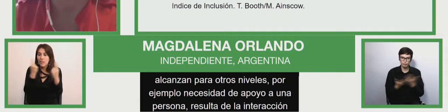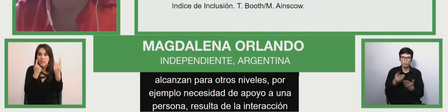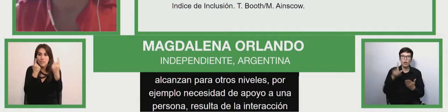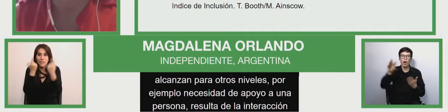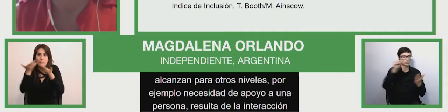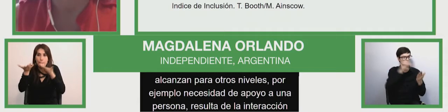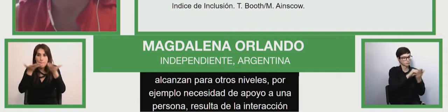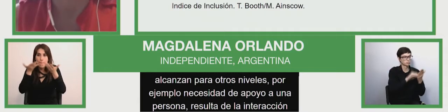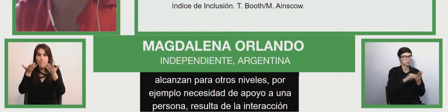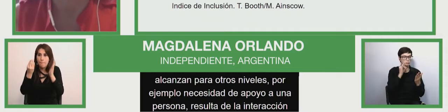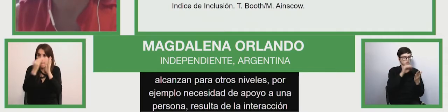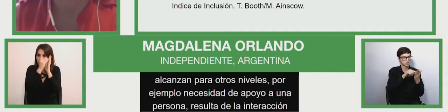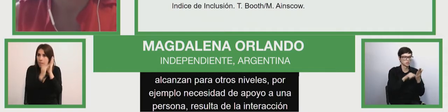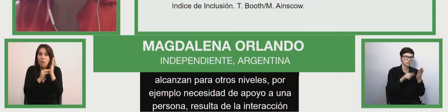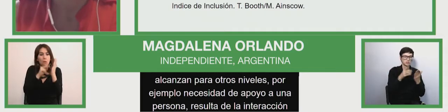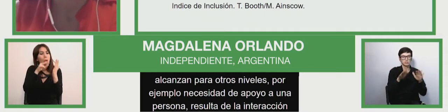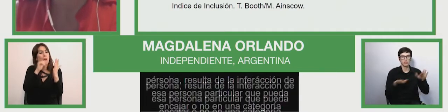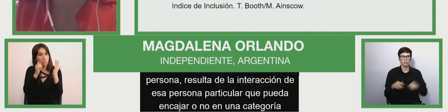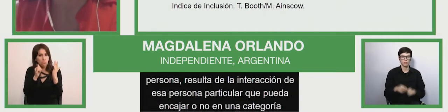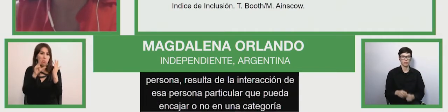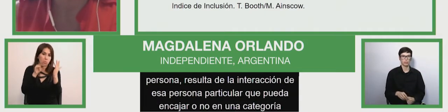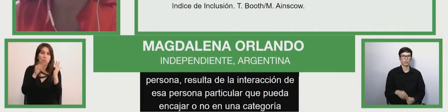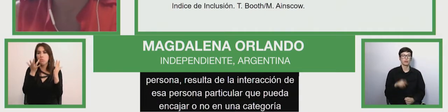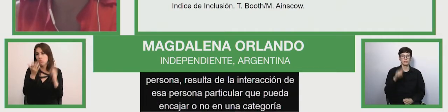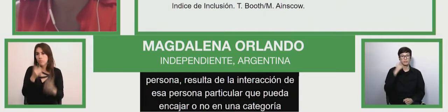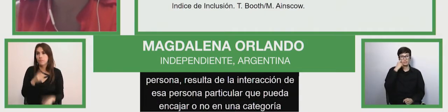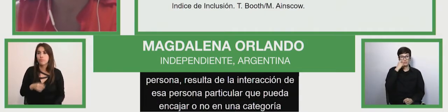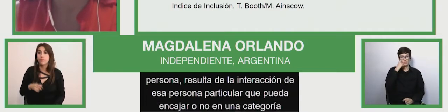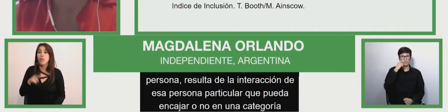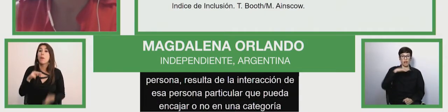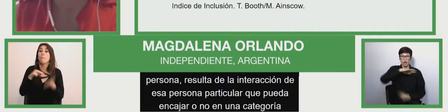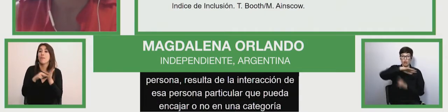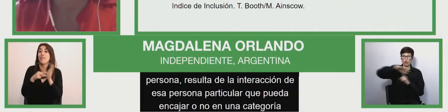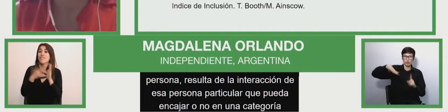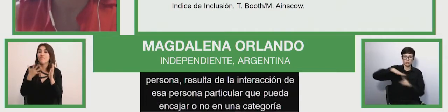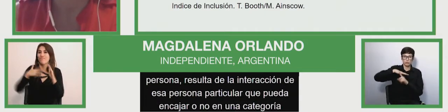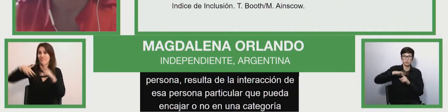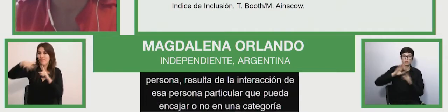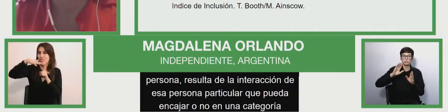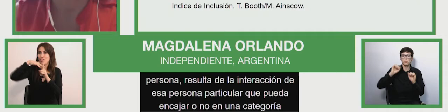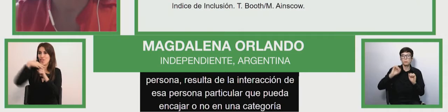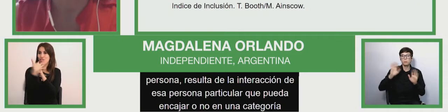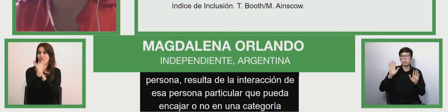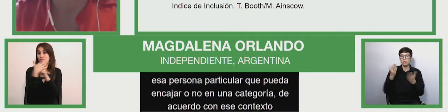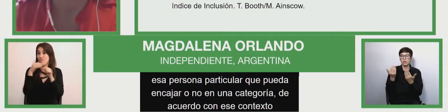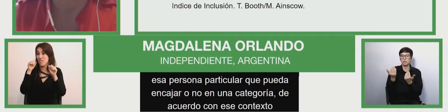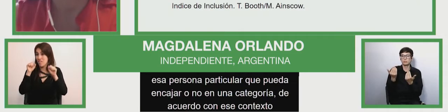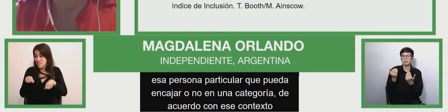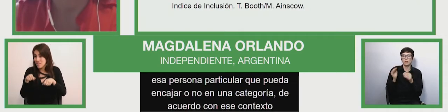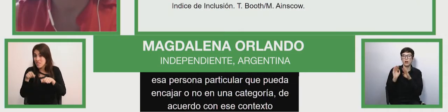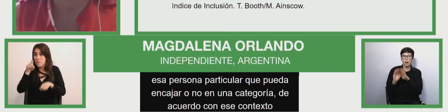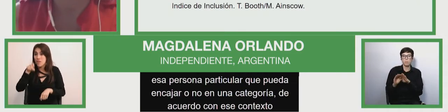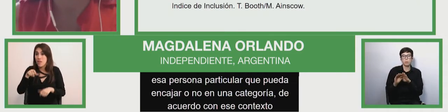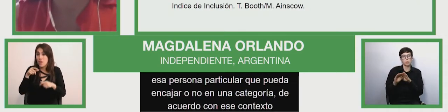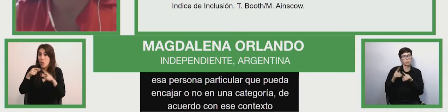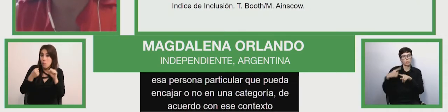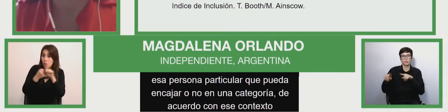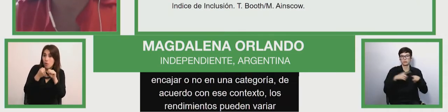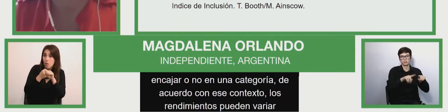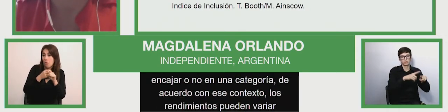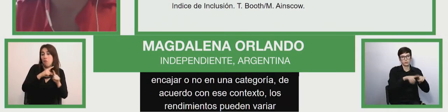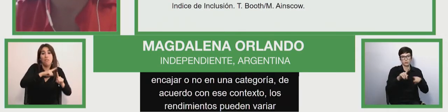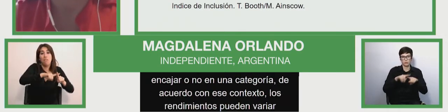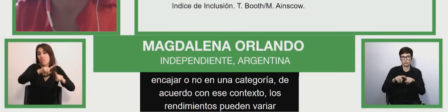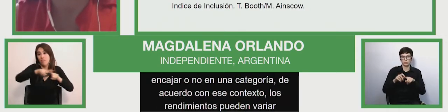diferentes contextos. De acuerdo a cómo es el contexto, los requerimientos de apoyo pueden variar, y esto se vio muy claro en el contexto que